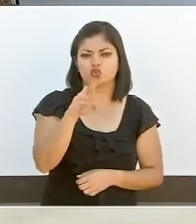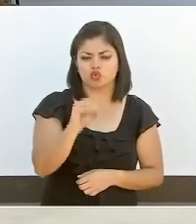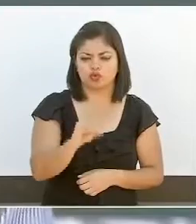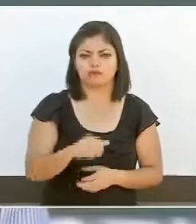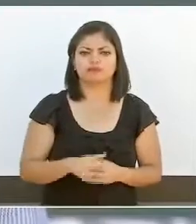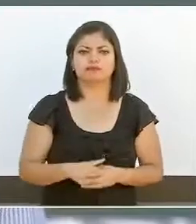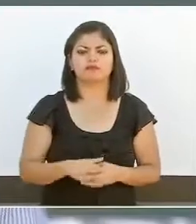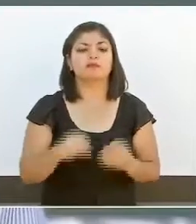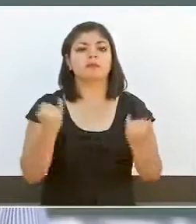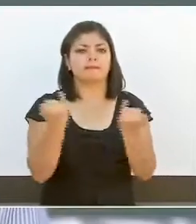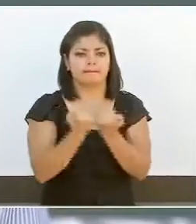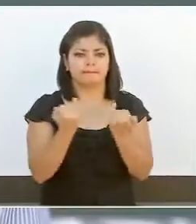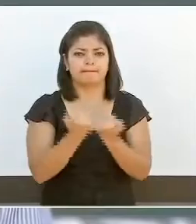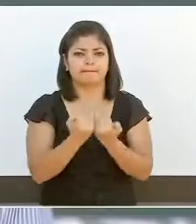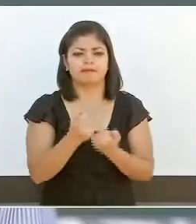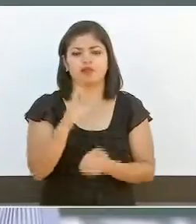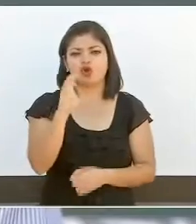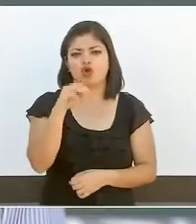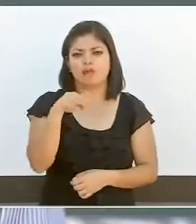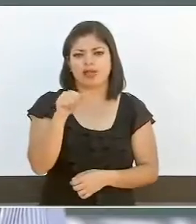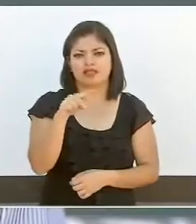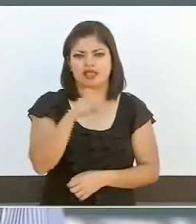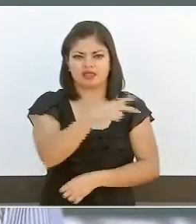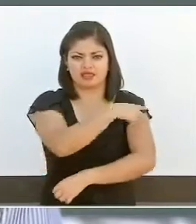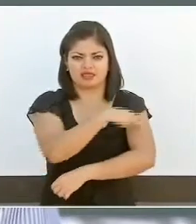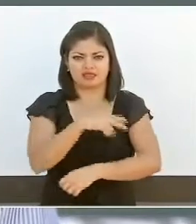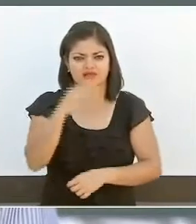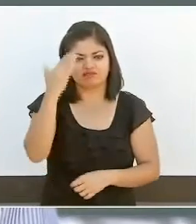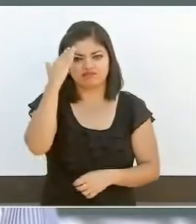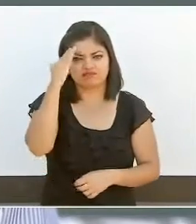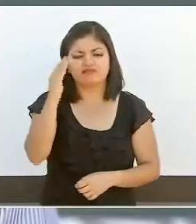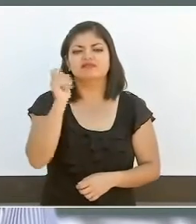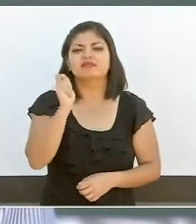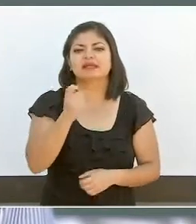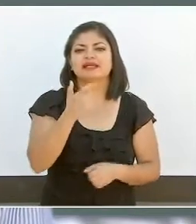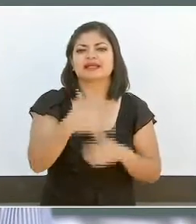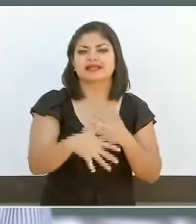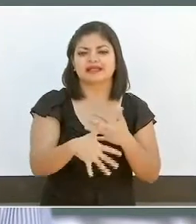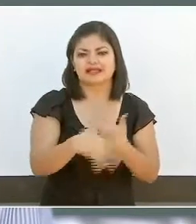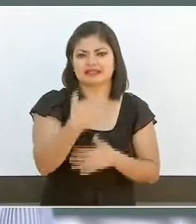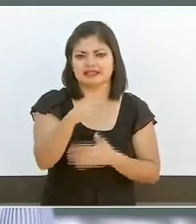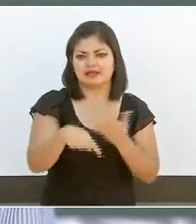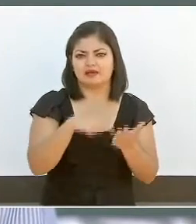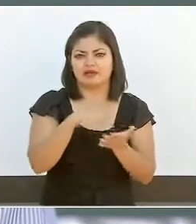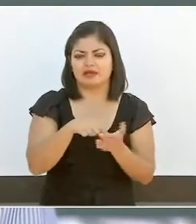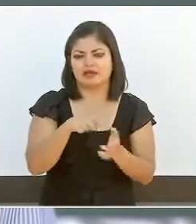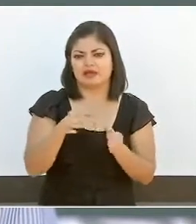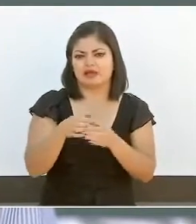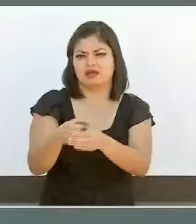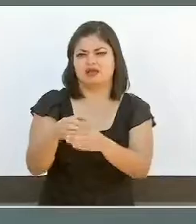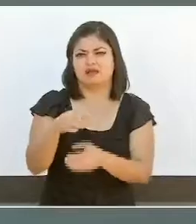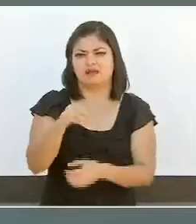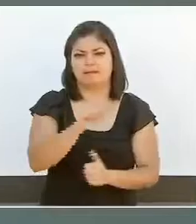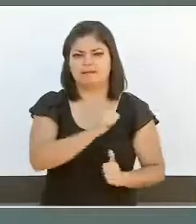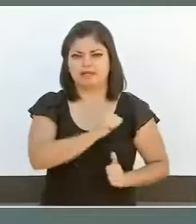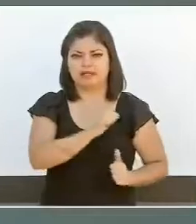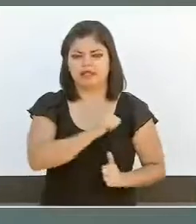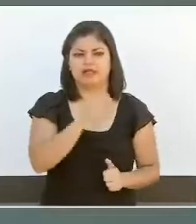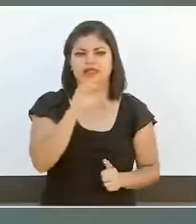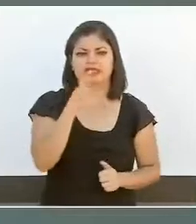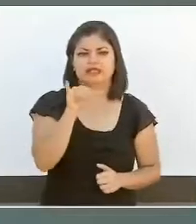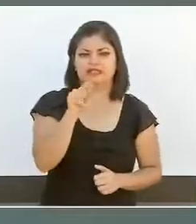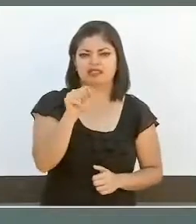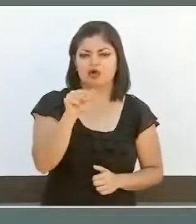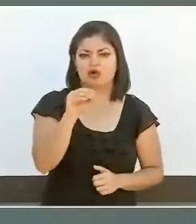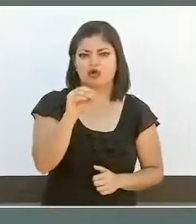También el comandante de la quinceava zona militar, general de brigada diplomado de Estado Mayor, Cristóbal Lozano